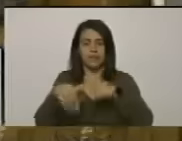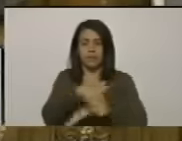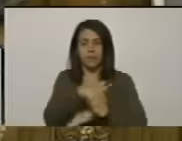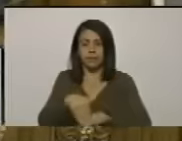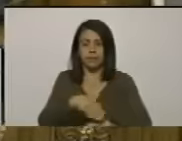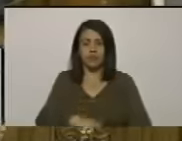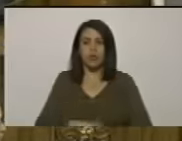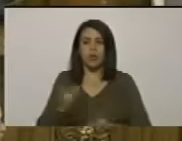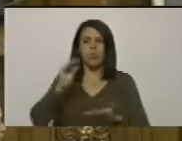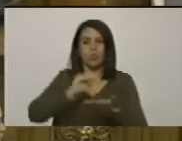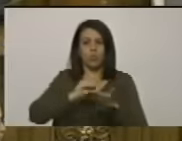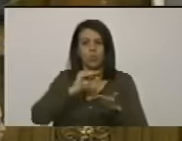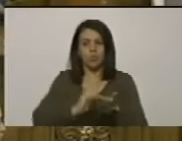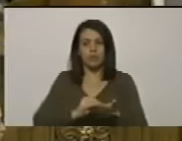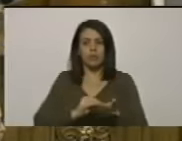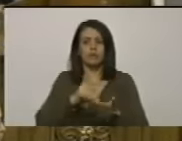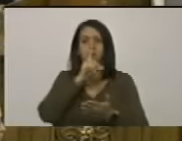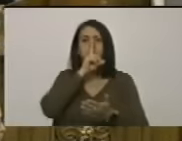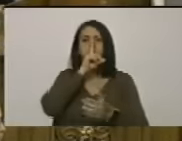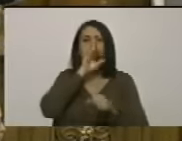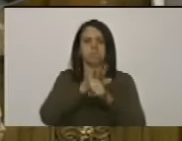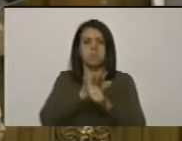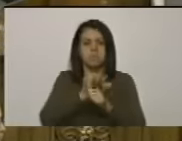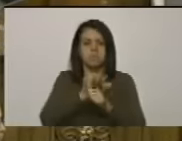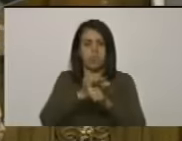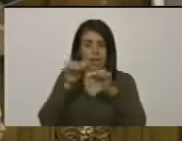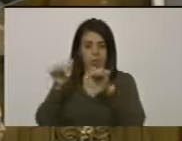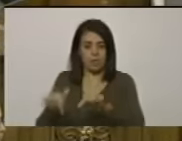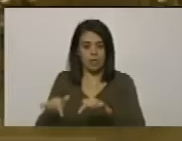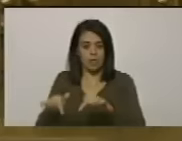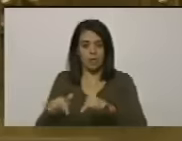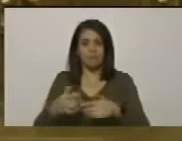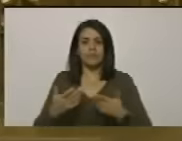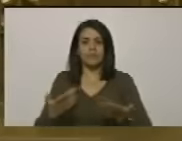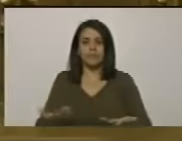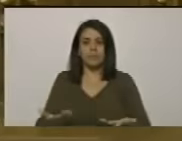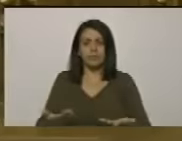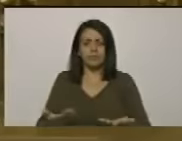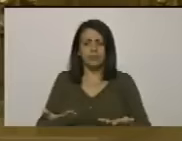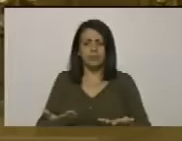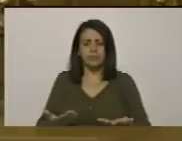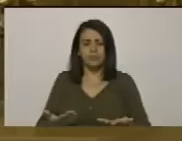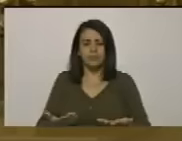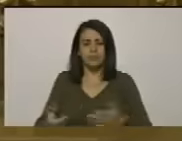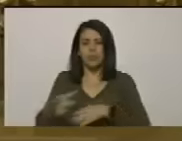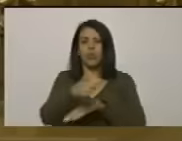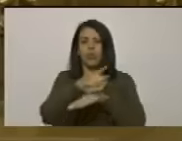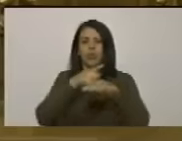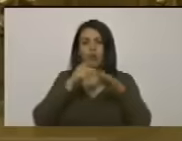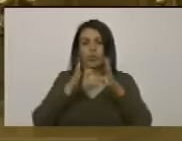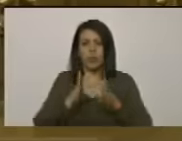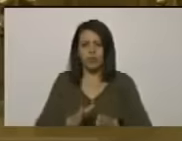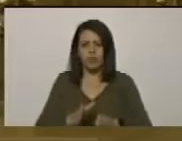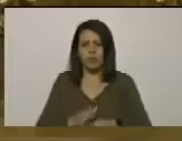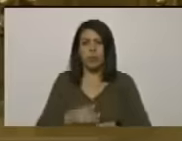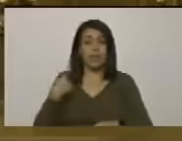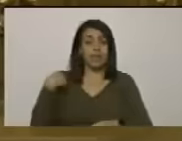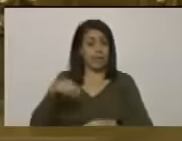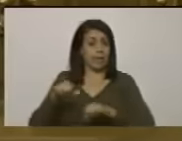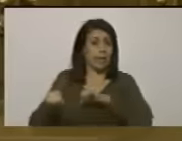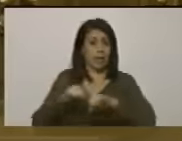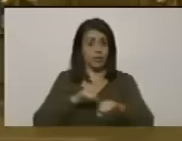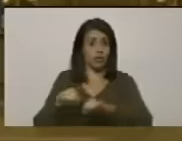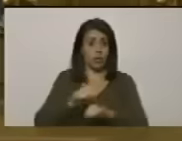cuántas veces no se nos manda a callar entonces bueno el gobierno tiene que